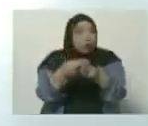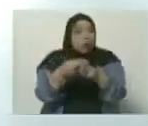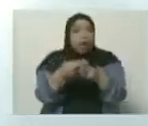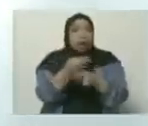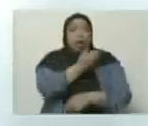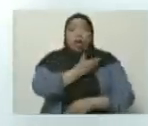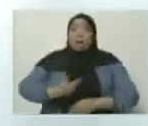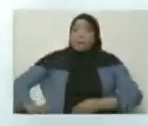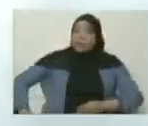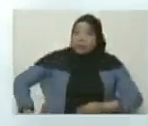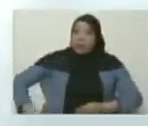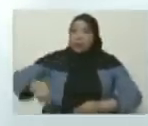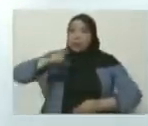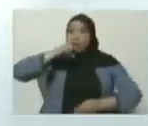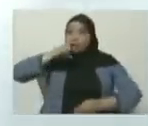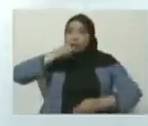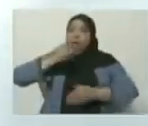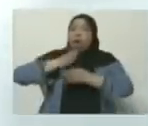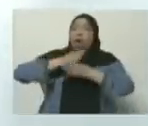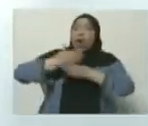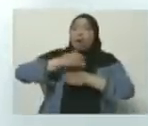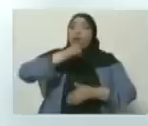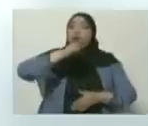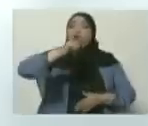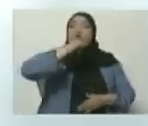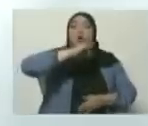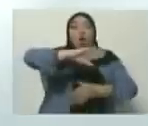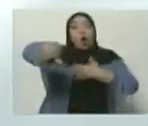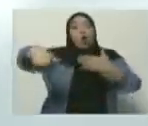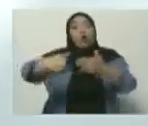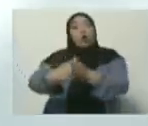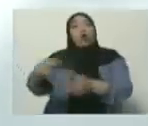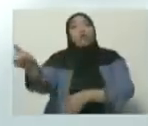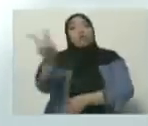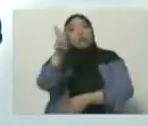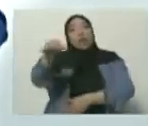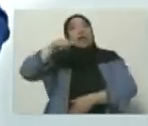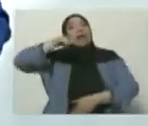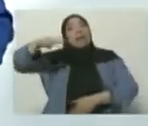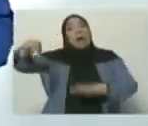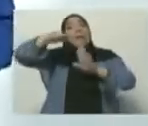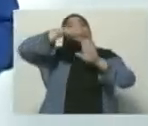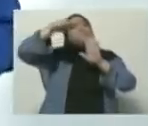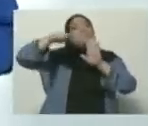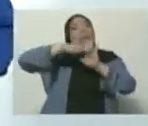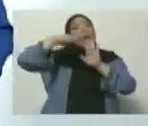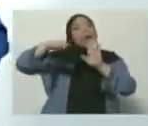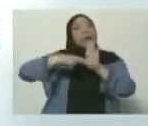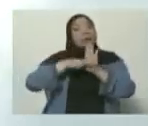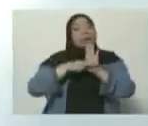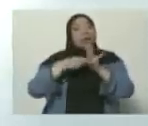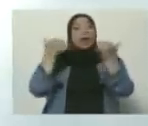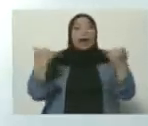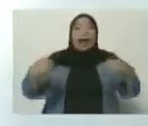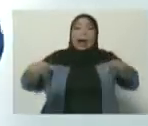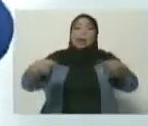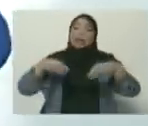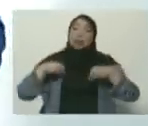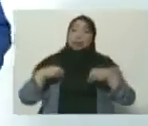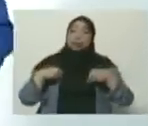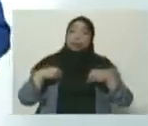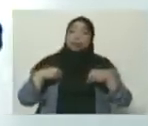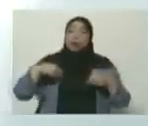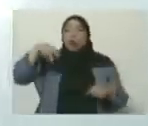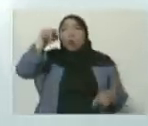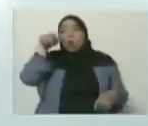pedido como equipo compartir la información con el país, hacer los anuncios y las medidas que él ha adoptado para que